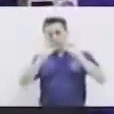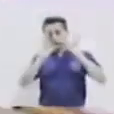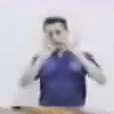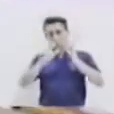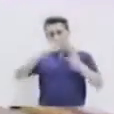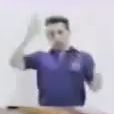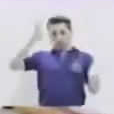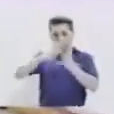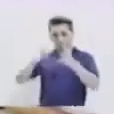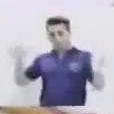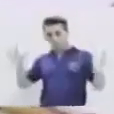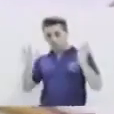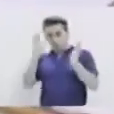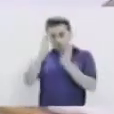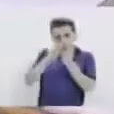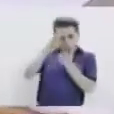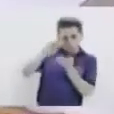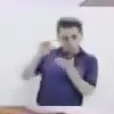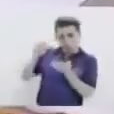nuestras plantitas.